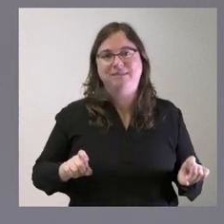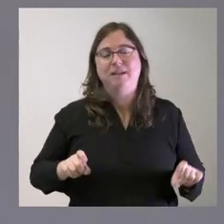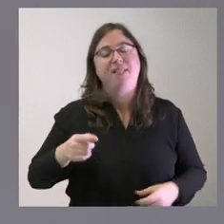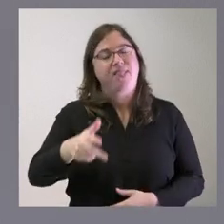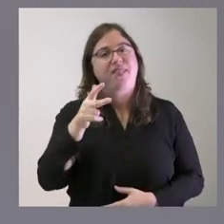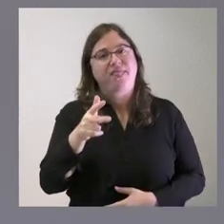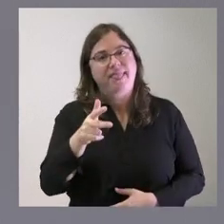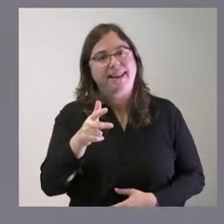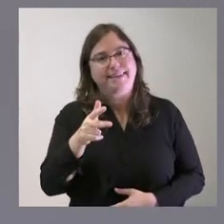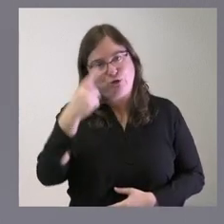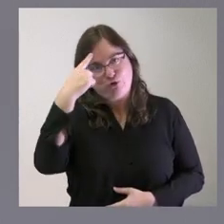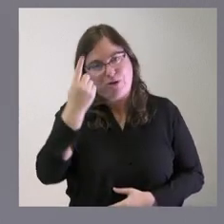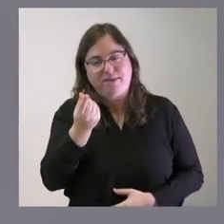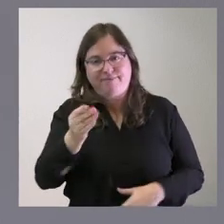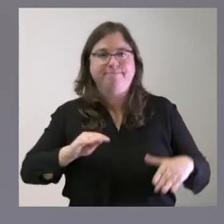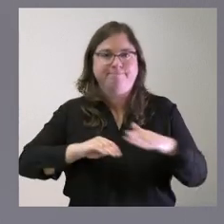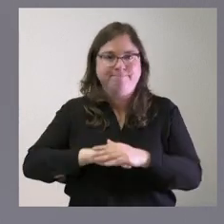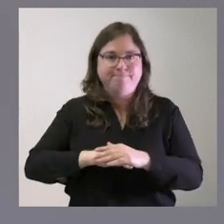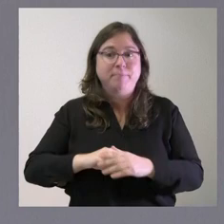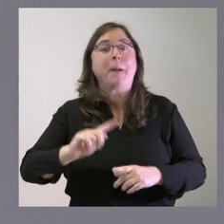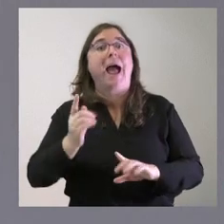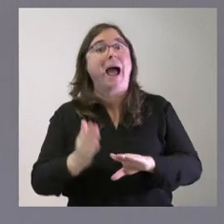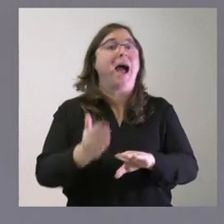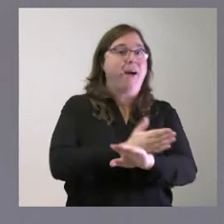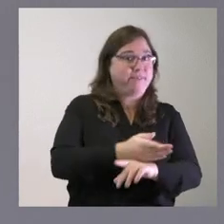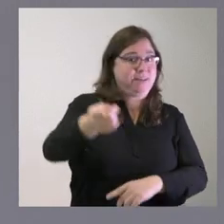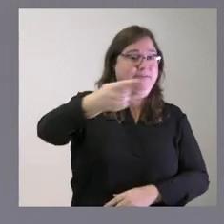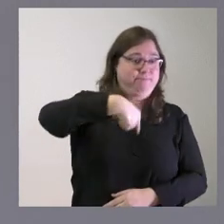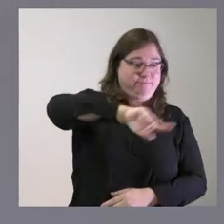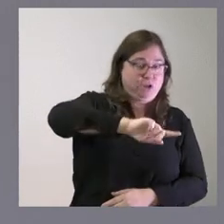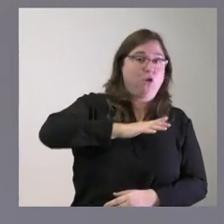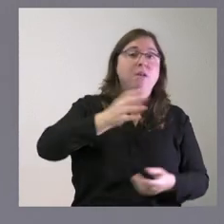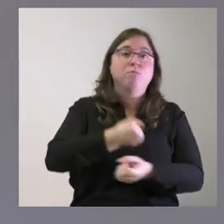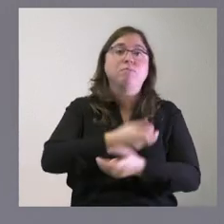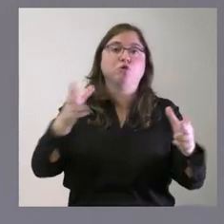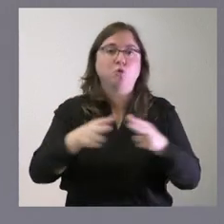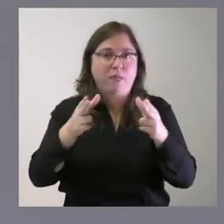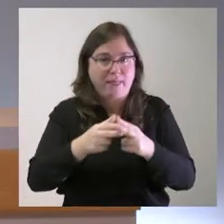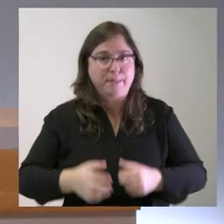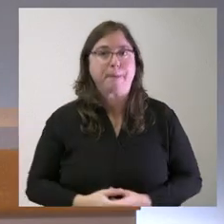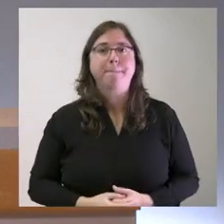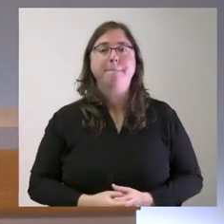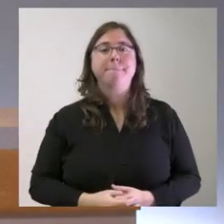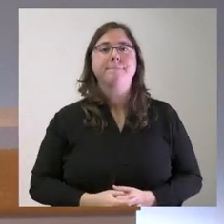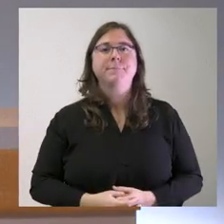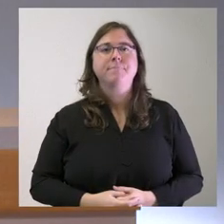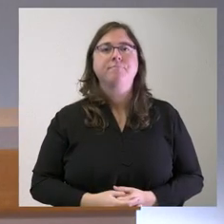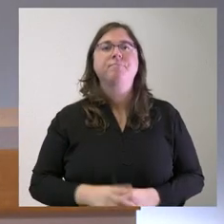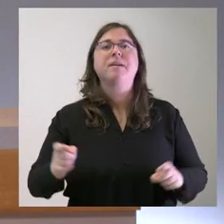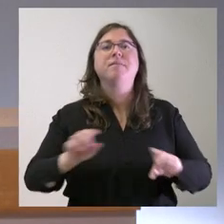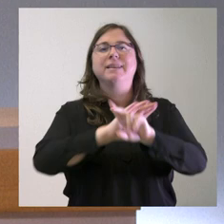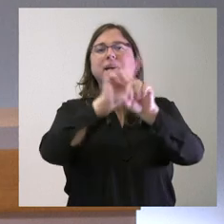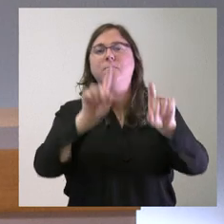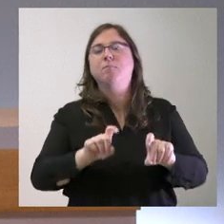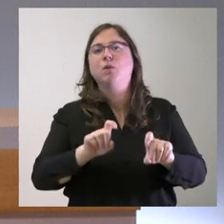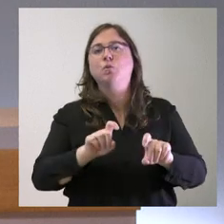derecho a conocer estas inversiones incluso antes a lo mejor que el ritmo que lo quieran anunciar al conjunto de la sociedad creo que había una pregunta de Europa Press